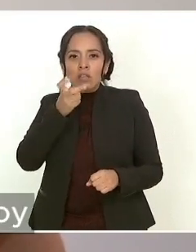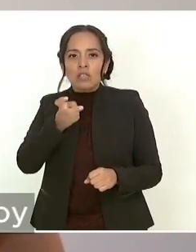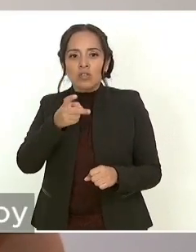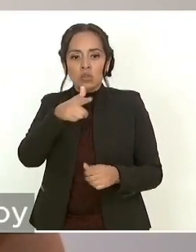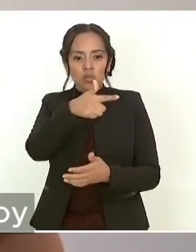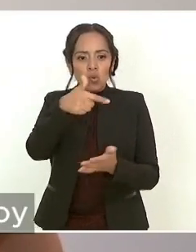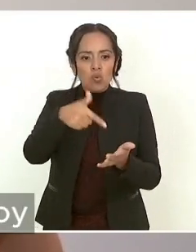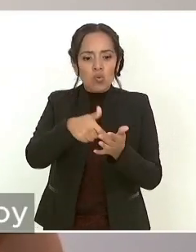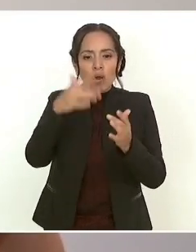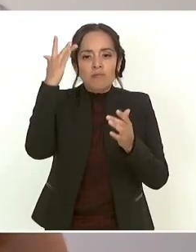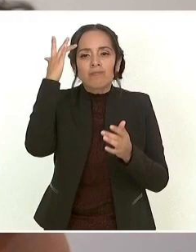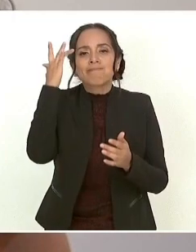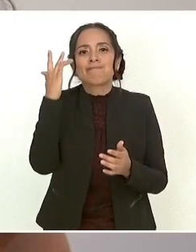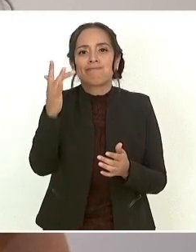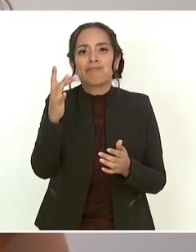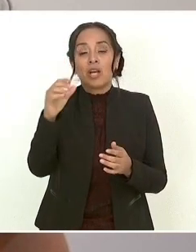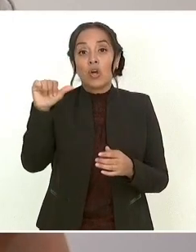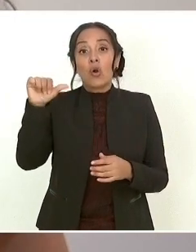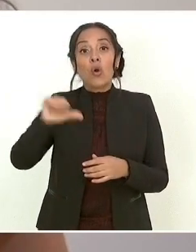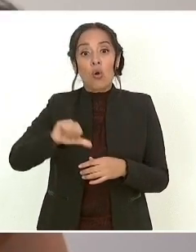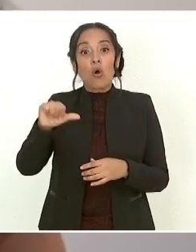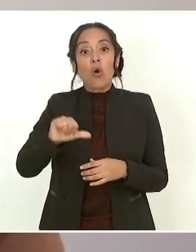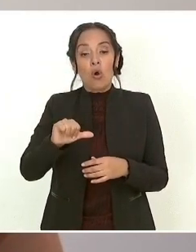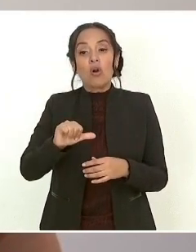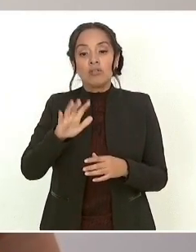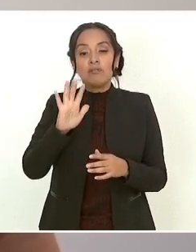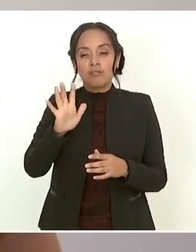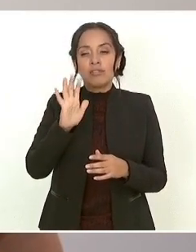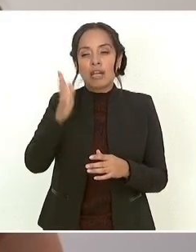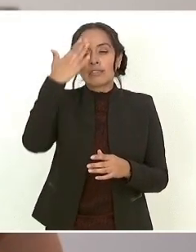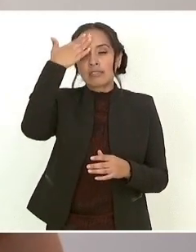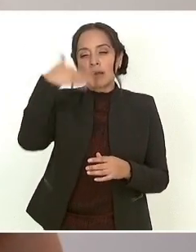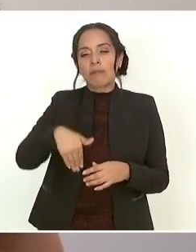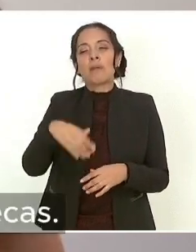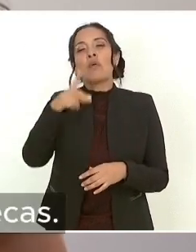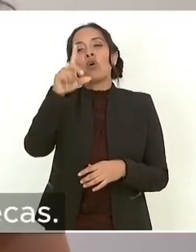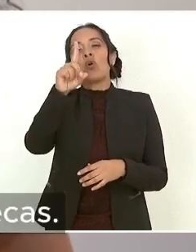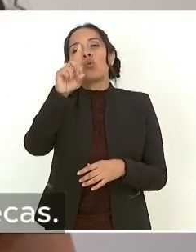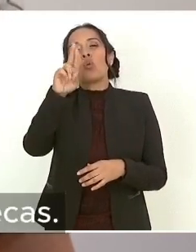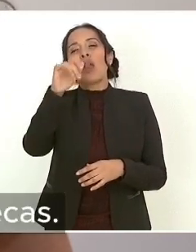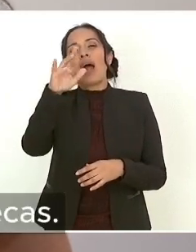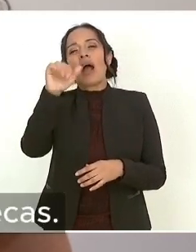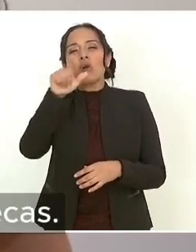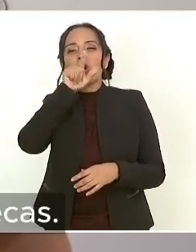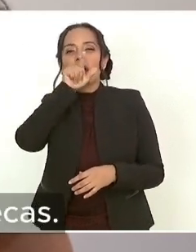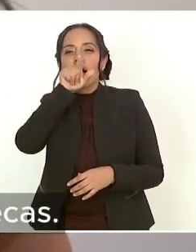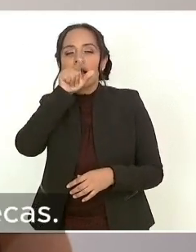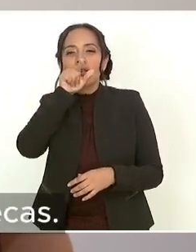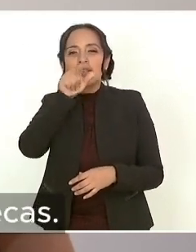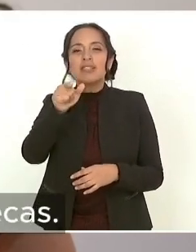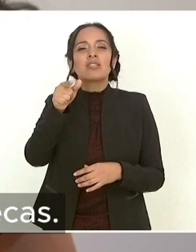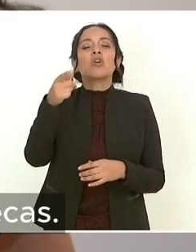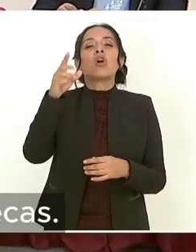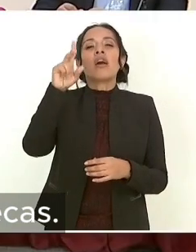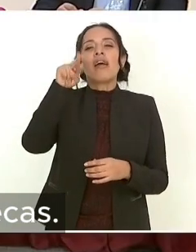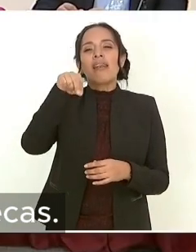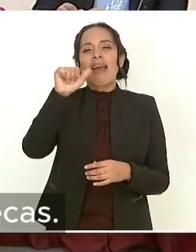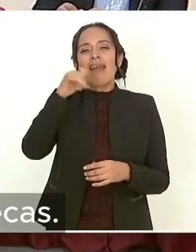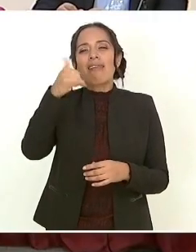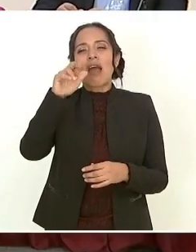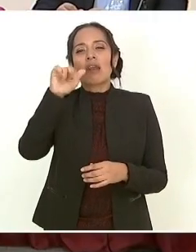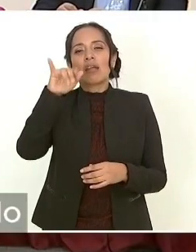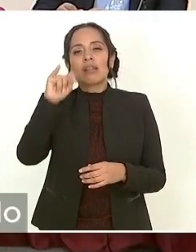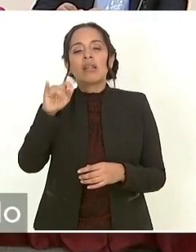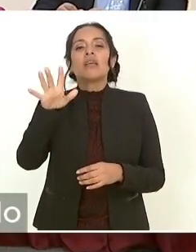territorios que hoy se ubican en Durango, en Jalisco, en Nayarit, en San Luis Potosí y en Zacatecas.